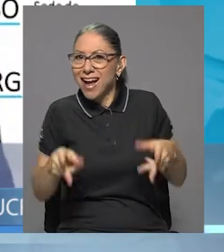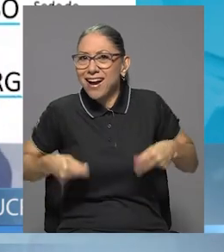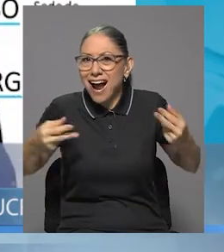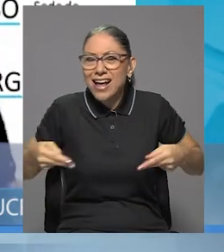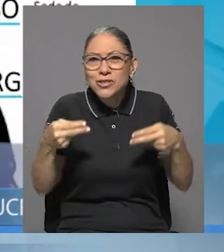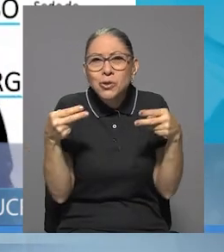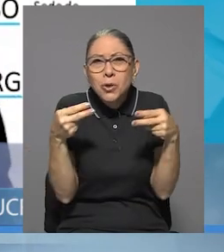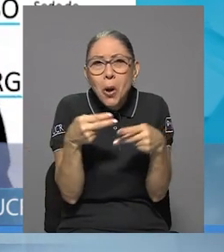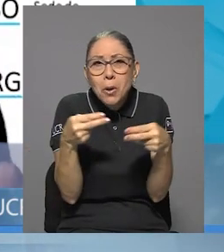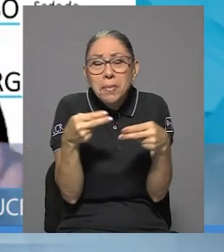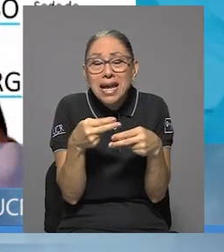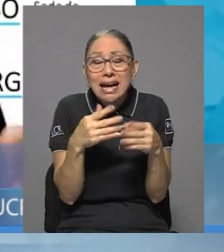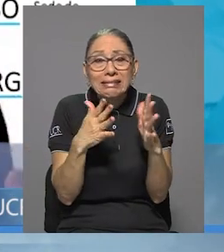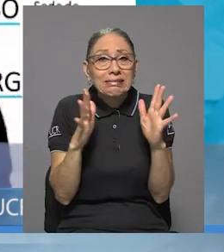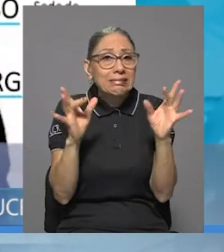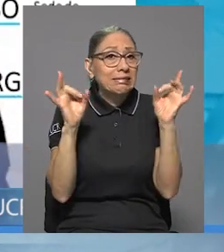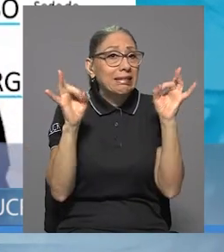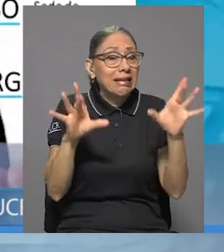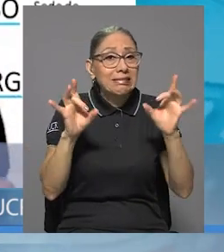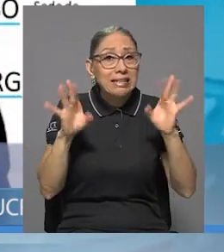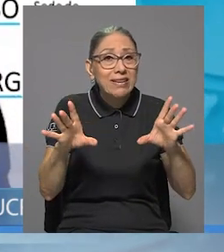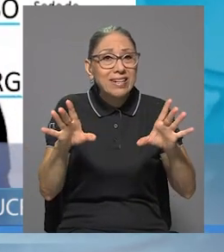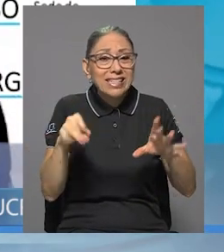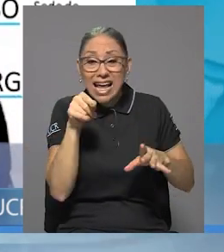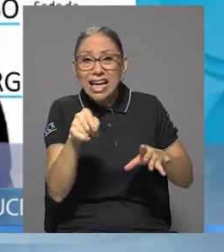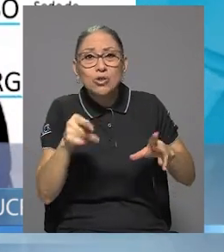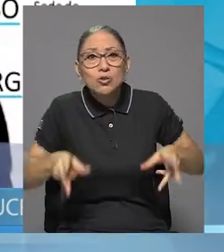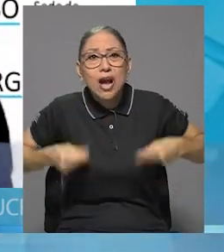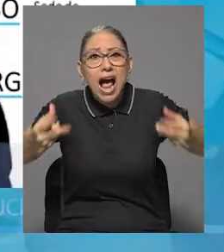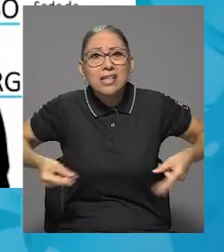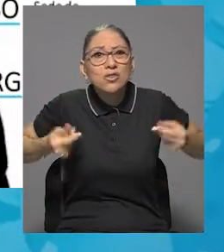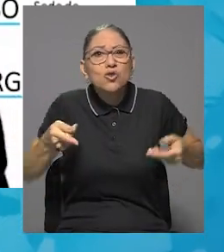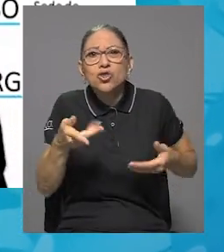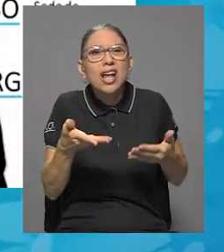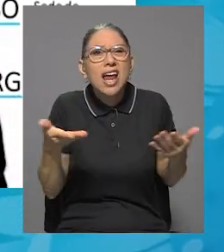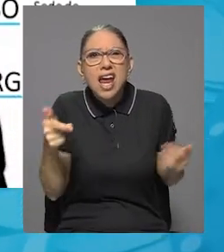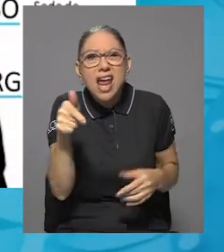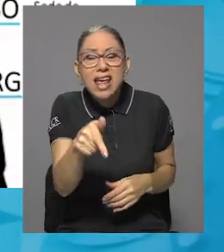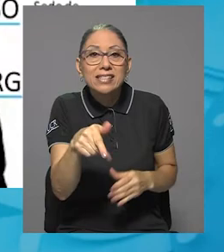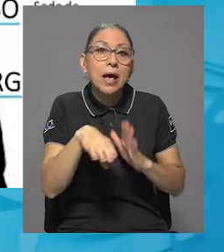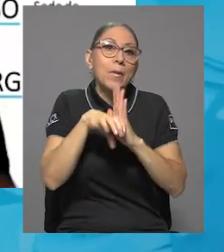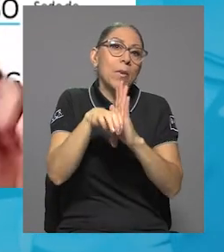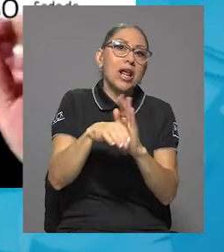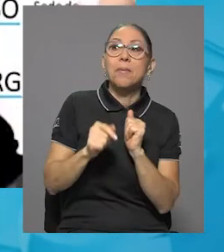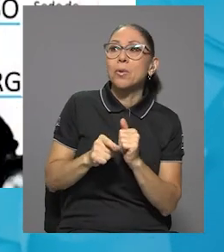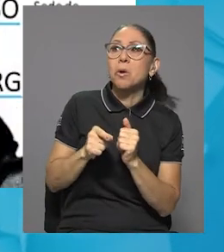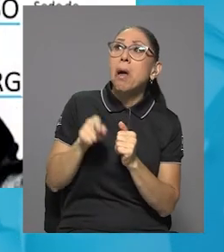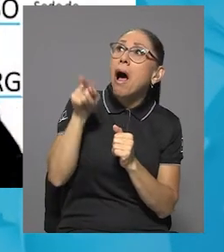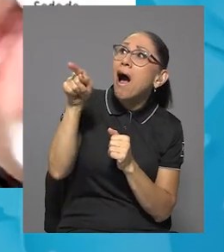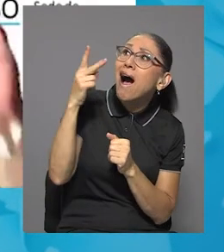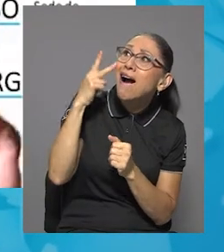son terribles porque son esos gastos donde una picarita por aquí,